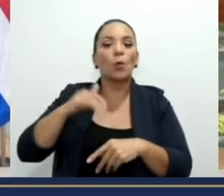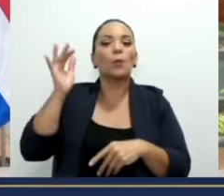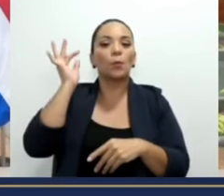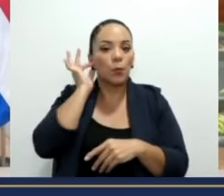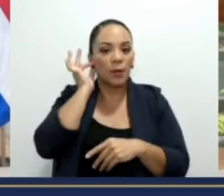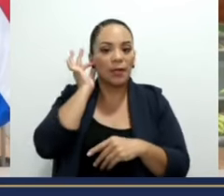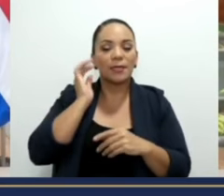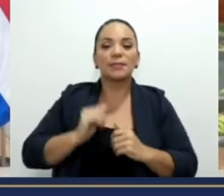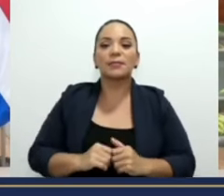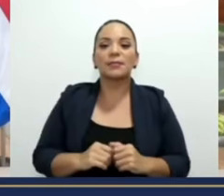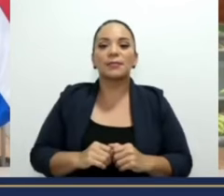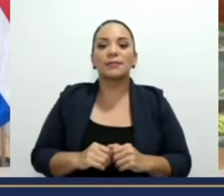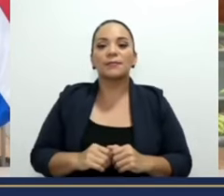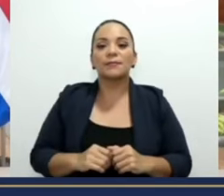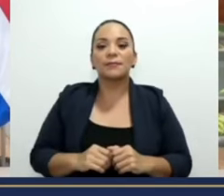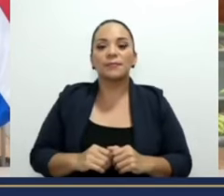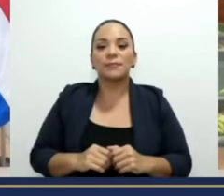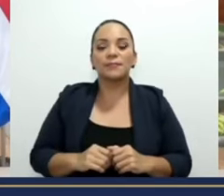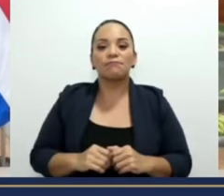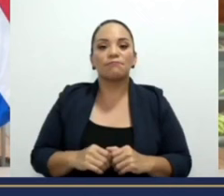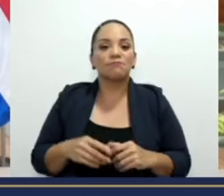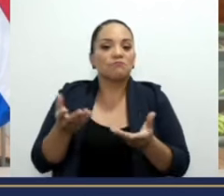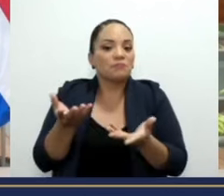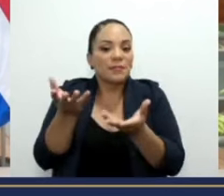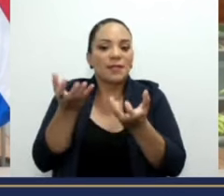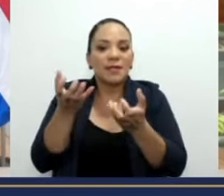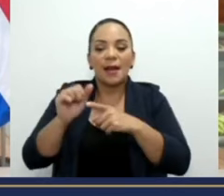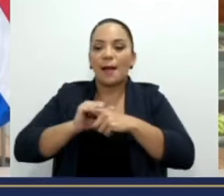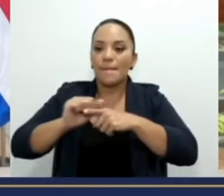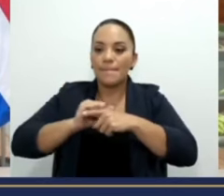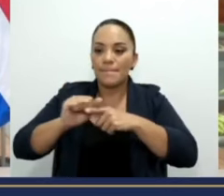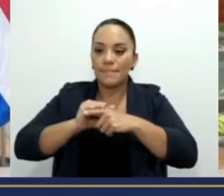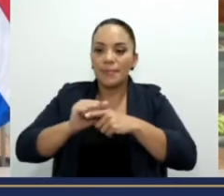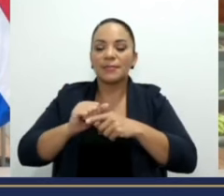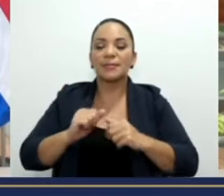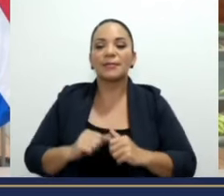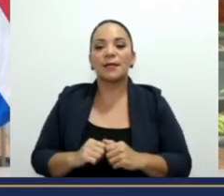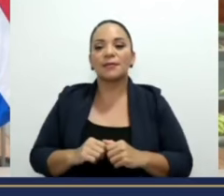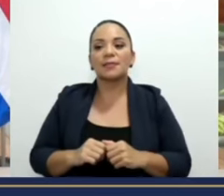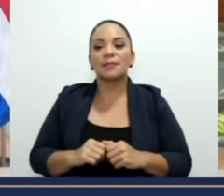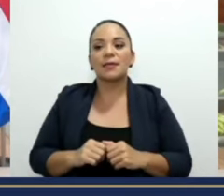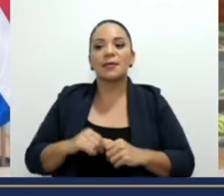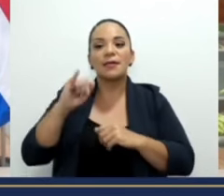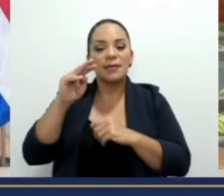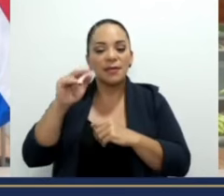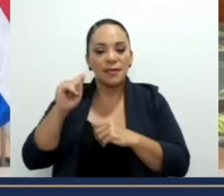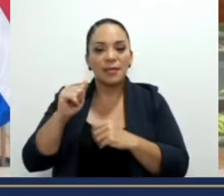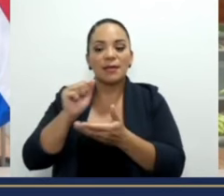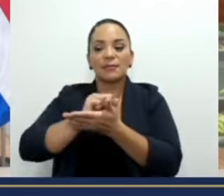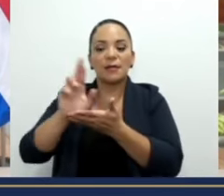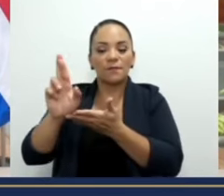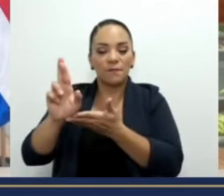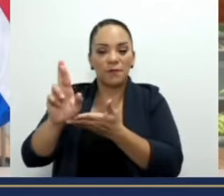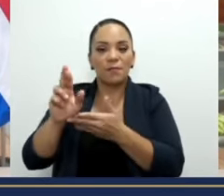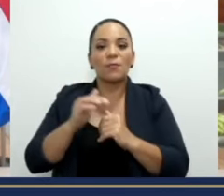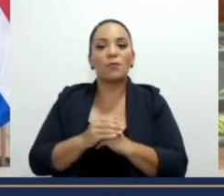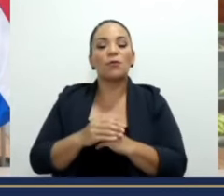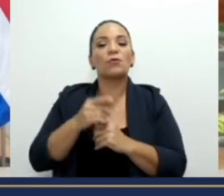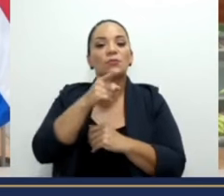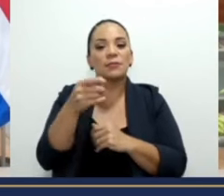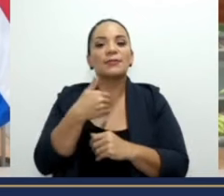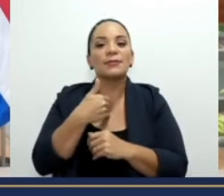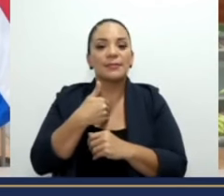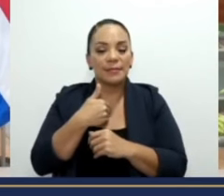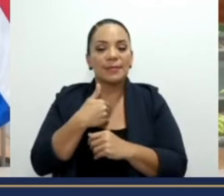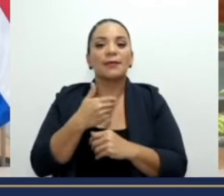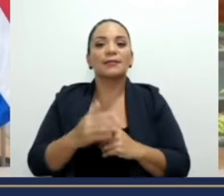que quieran capacitarse en el Lina de San Ramón tienen una